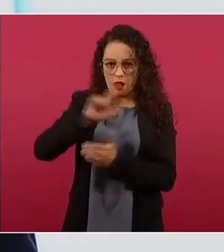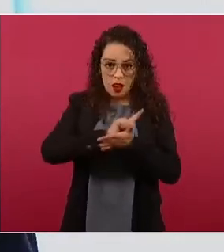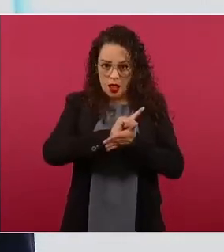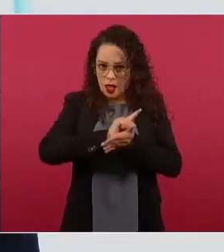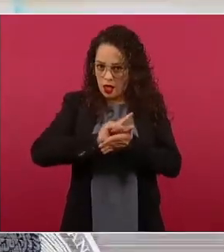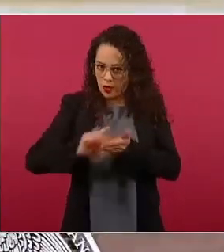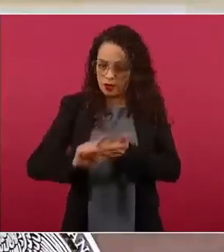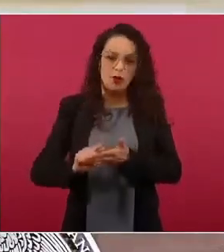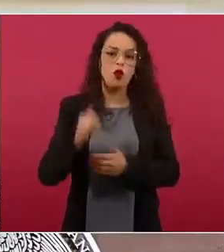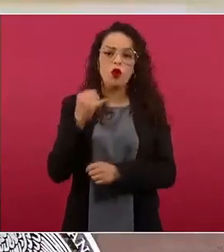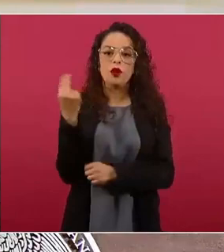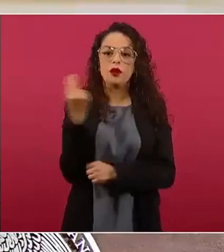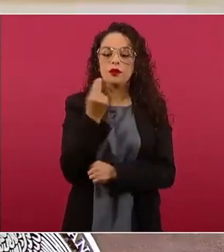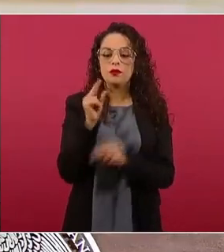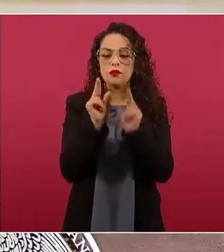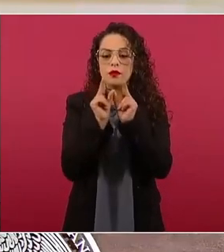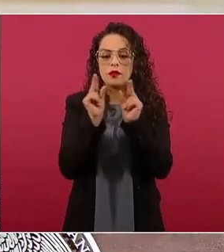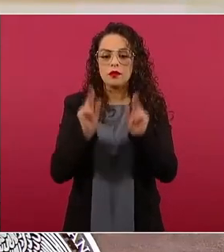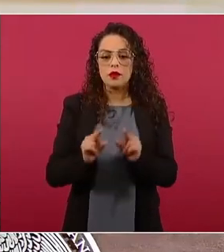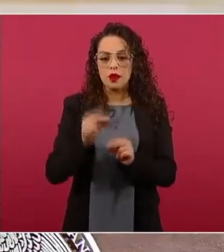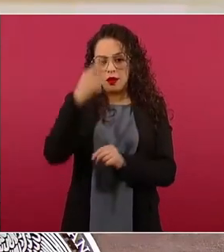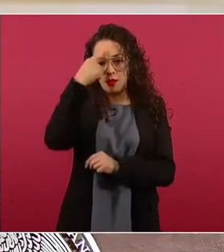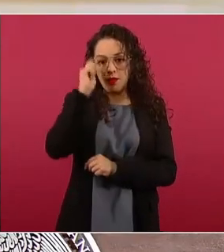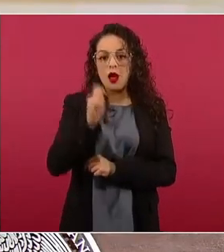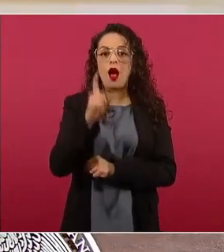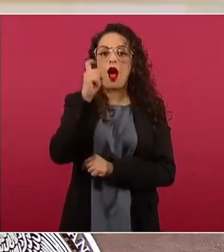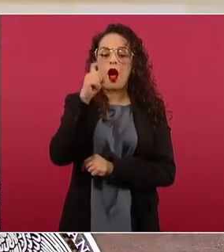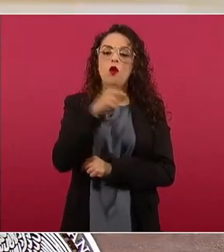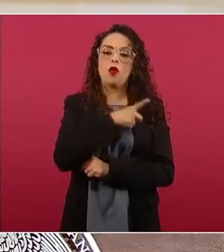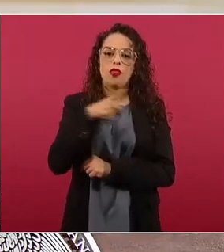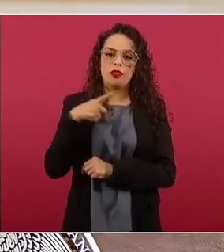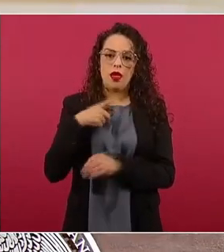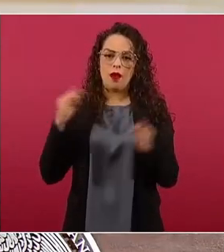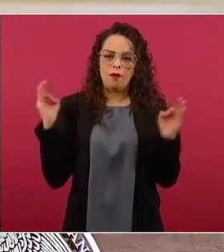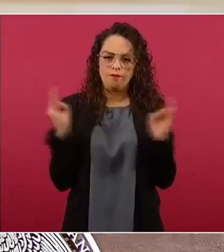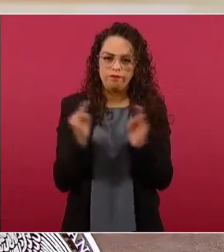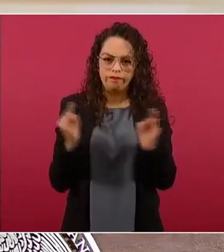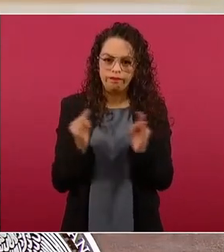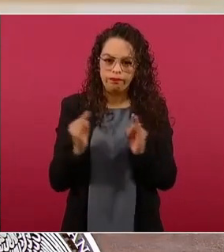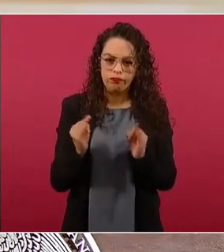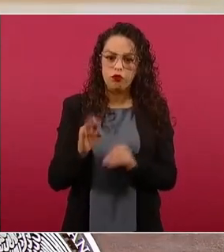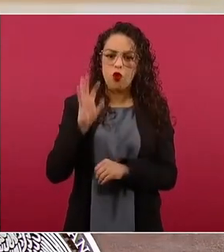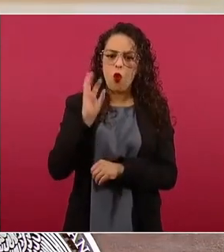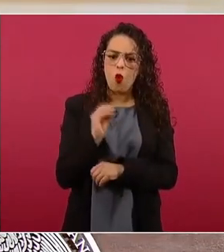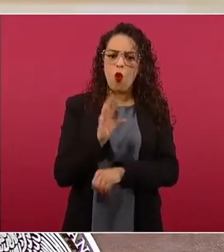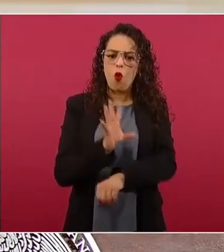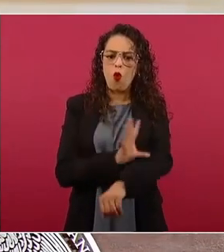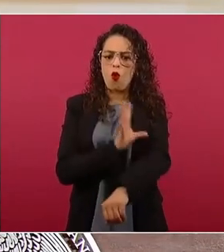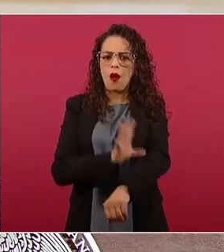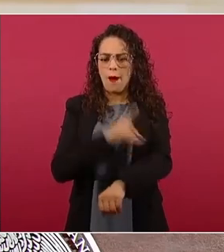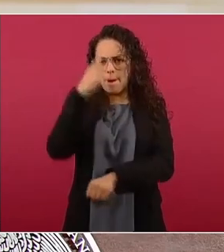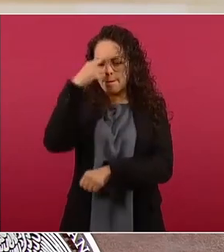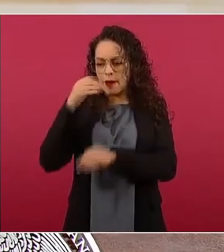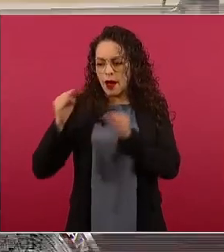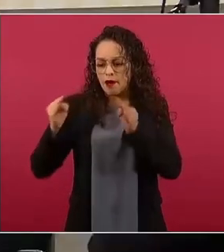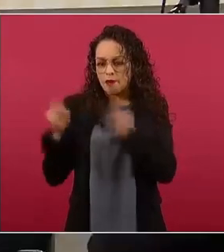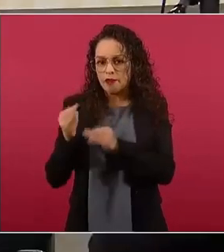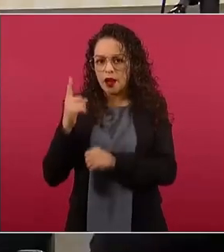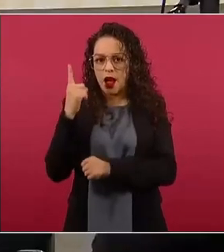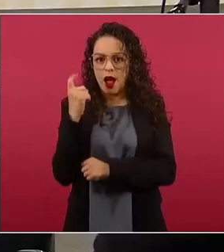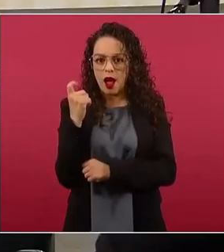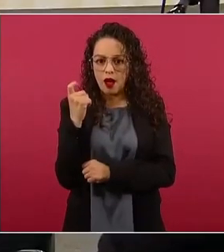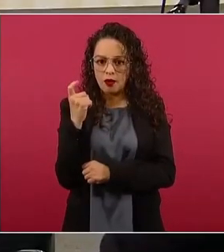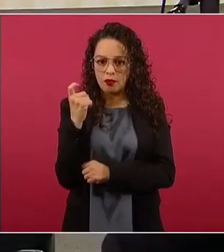cantidad necesaria de hielo para la refrigeración del agua o enfriador, calefactor eléctrico de agua, donde lo